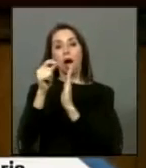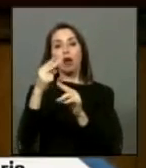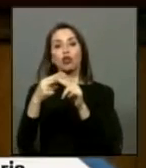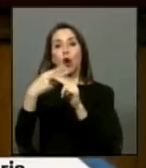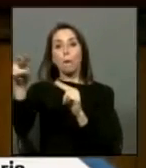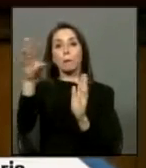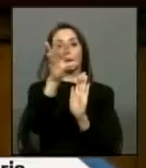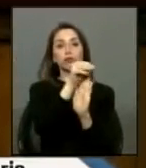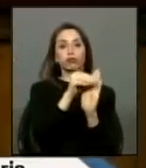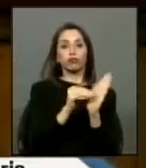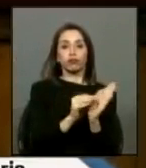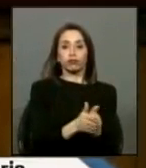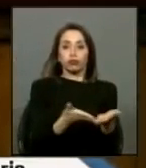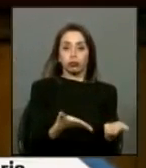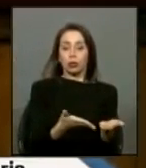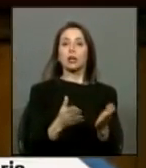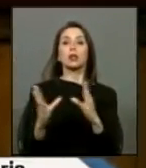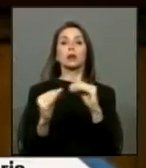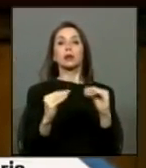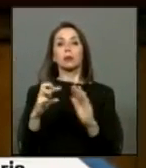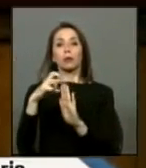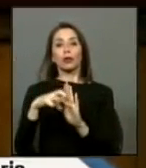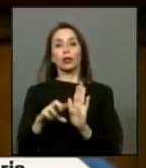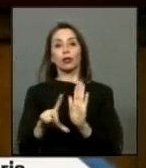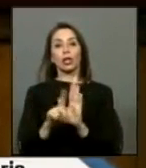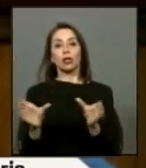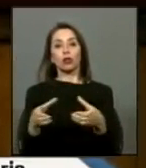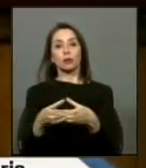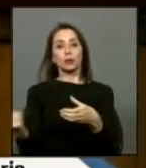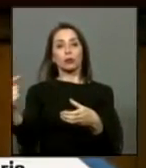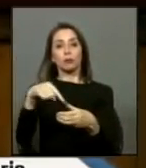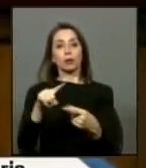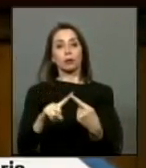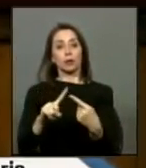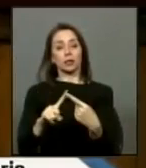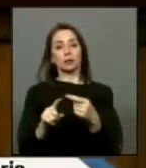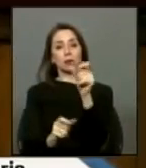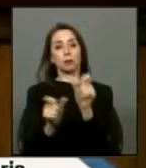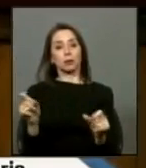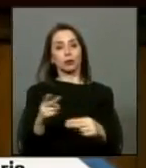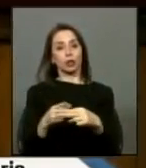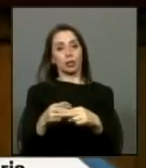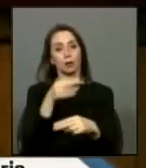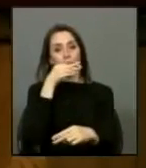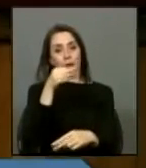Con motivo del tratamiento del proyecto de ley la Comisión contó con la participación de las siguientes personas.